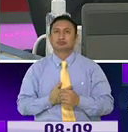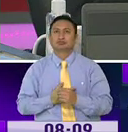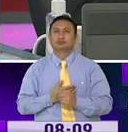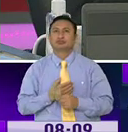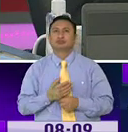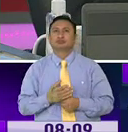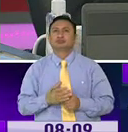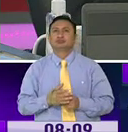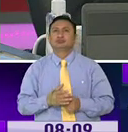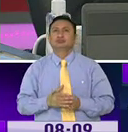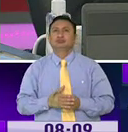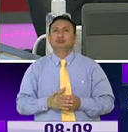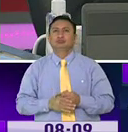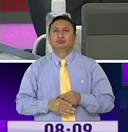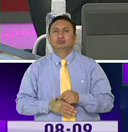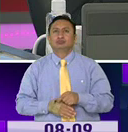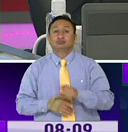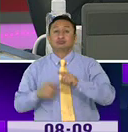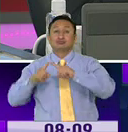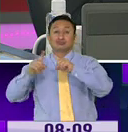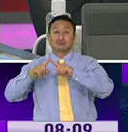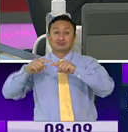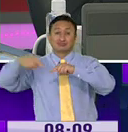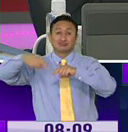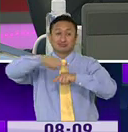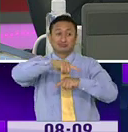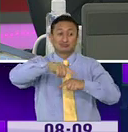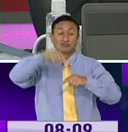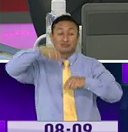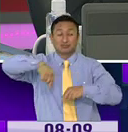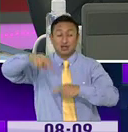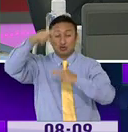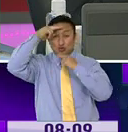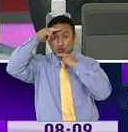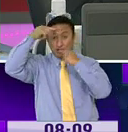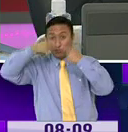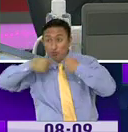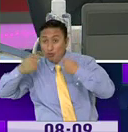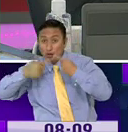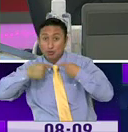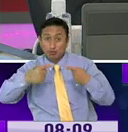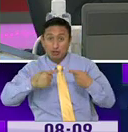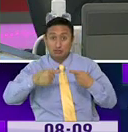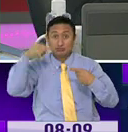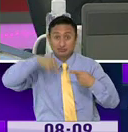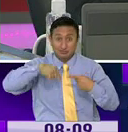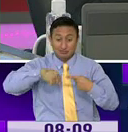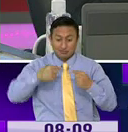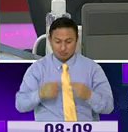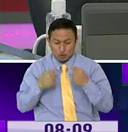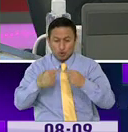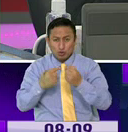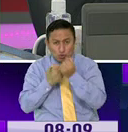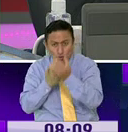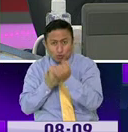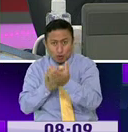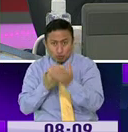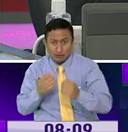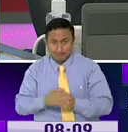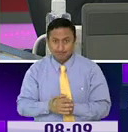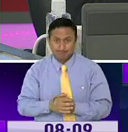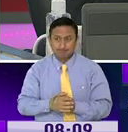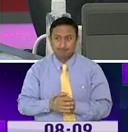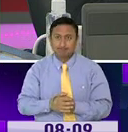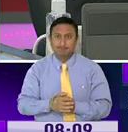Tenemos utilizados varios caminos. Uno es las cadenas nacionales, que ustedes las han visto, es para mantener informada a la ciudadanía. El